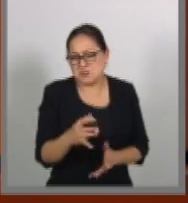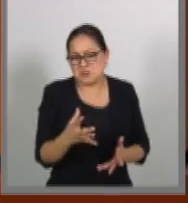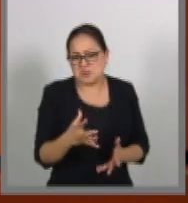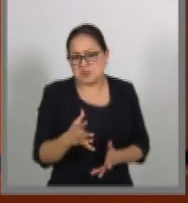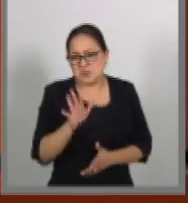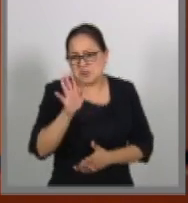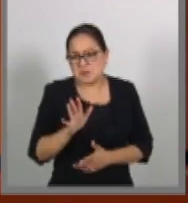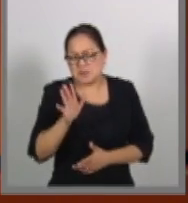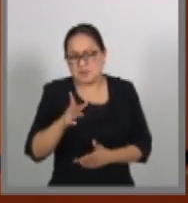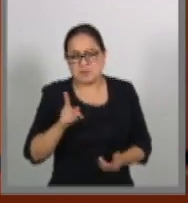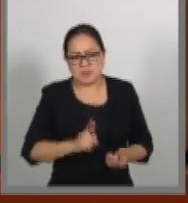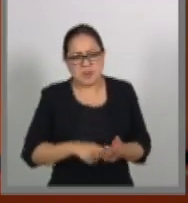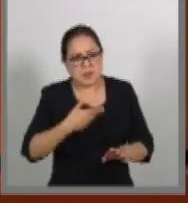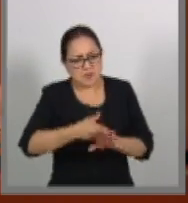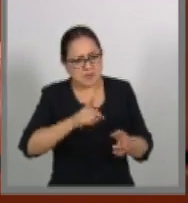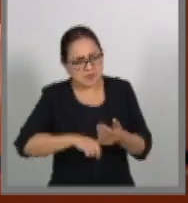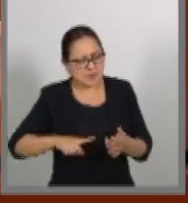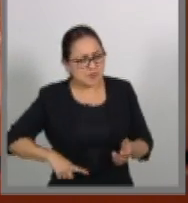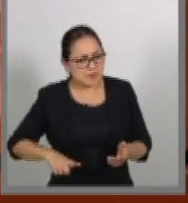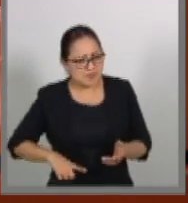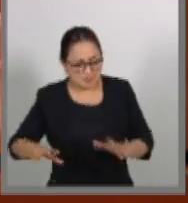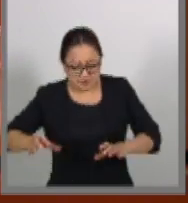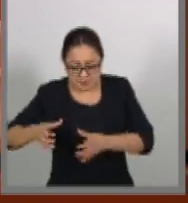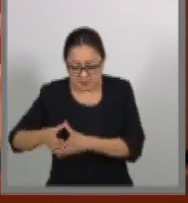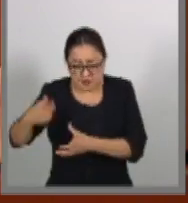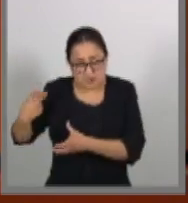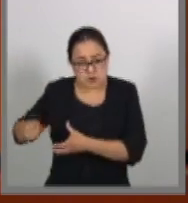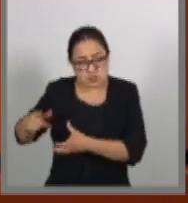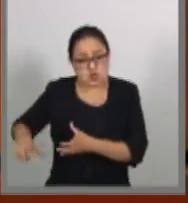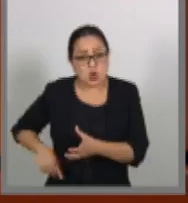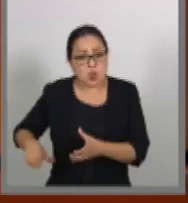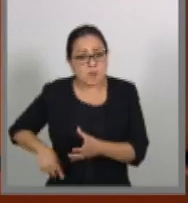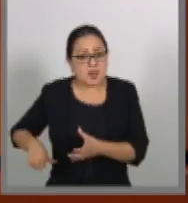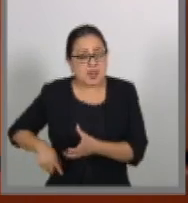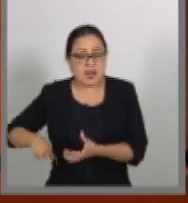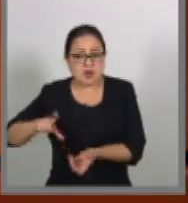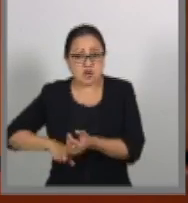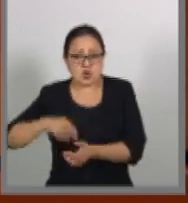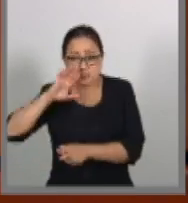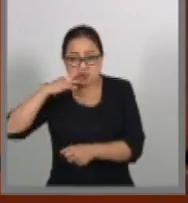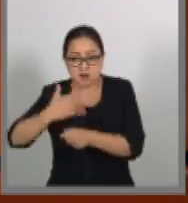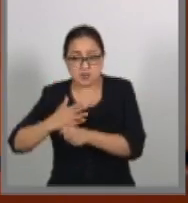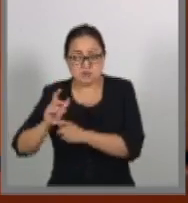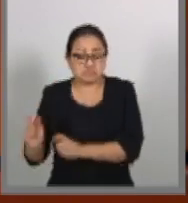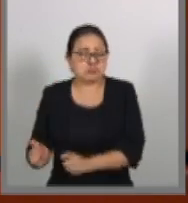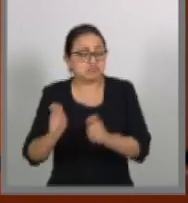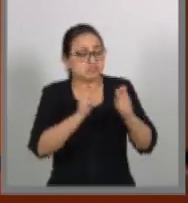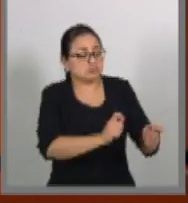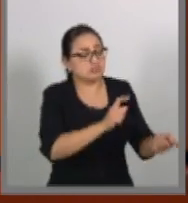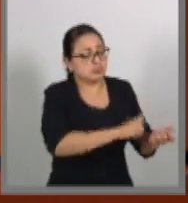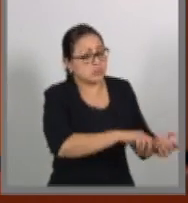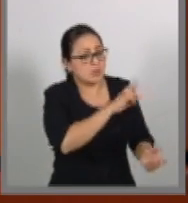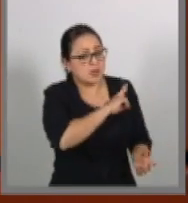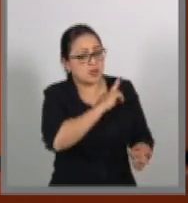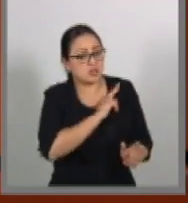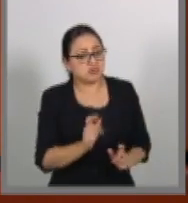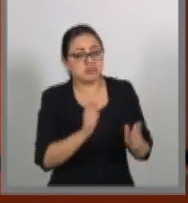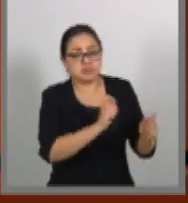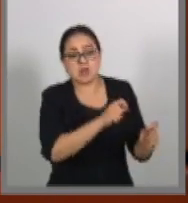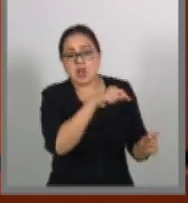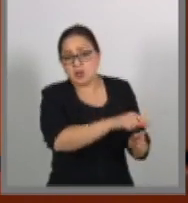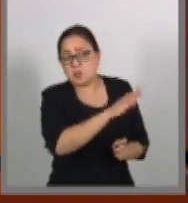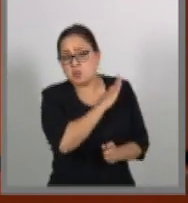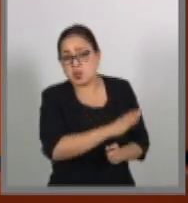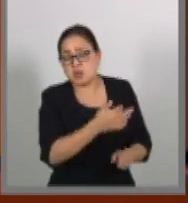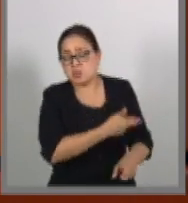responsabilidad del Estado y se la vamos a dar a la Segura Privada, a esas organizaciones que van a ser